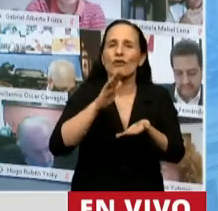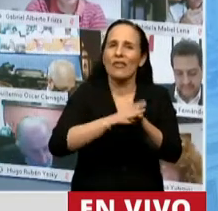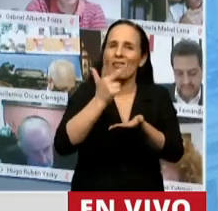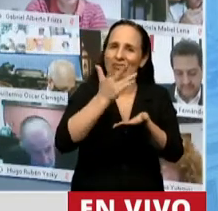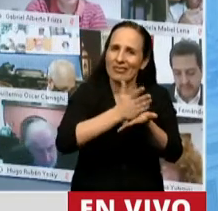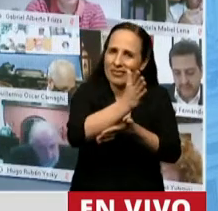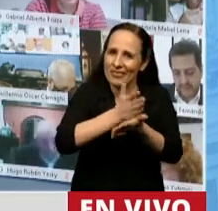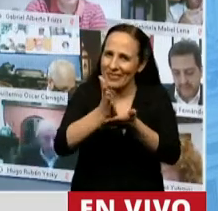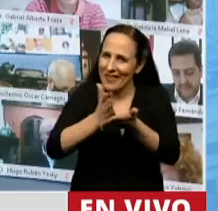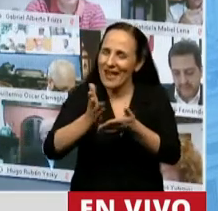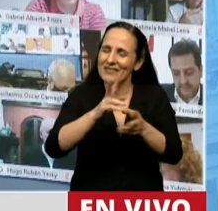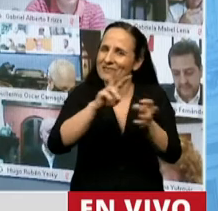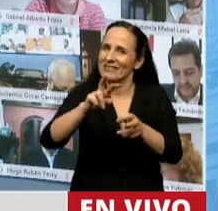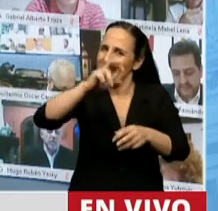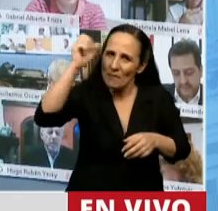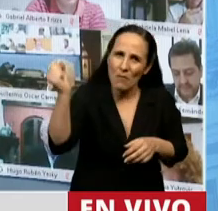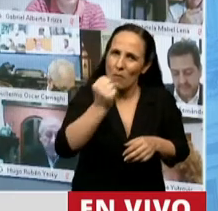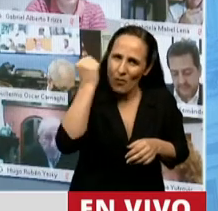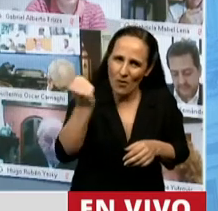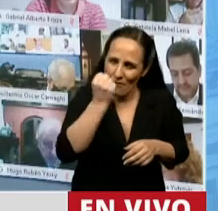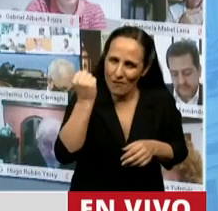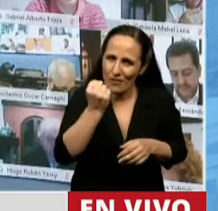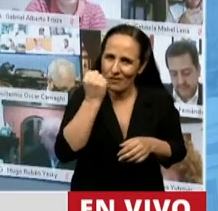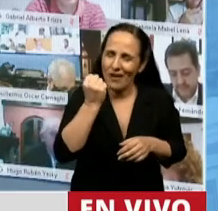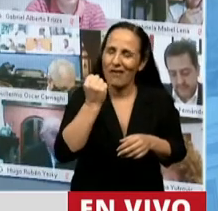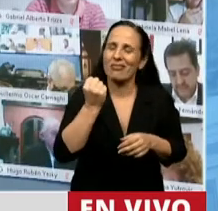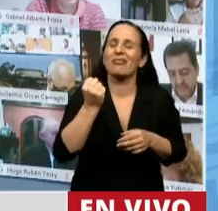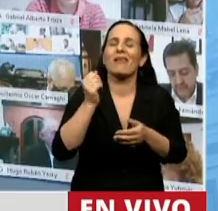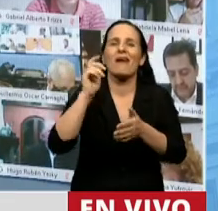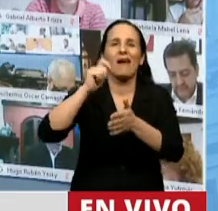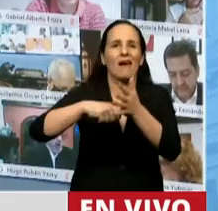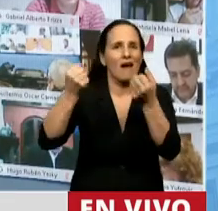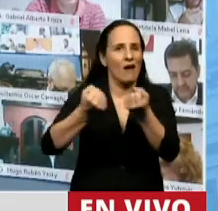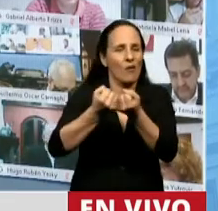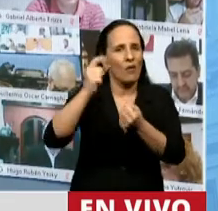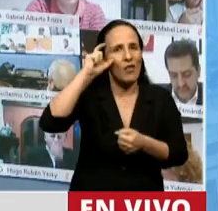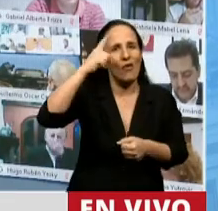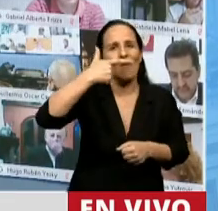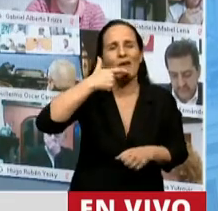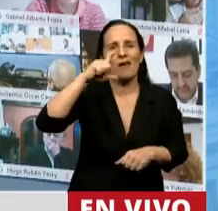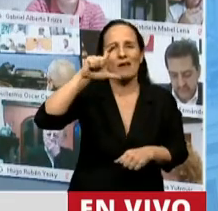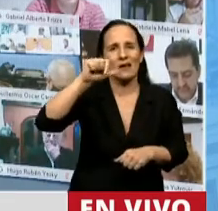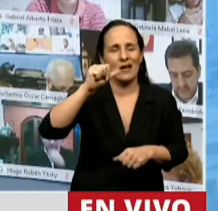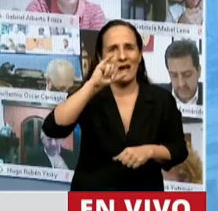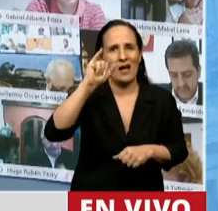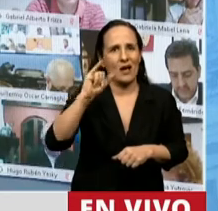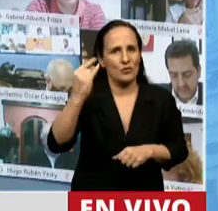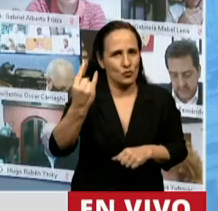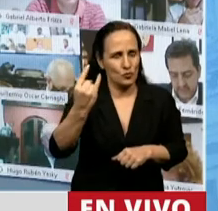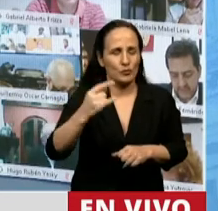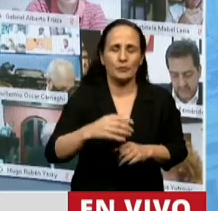principales están establecidos en Escazú. Y previamente